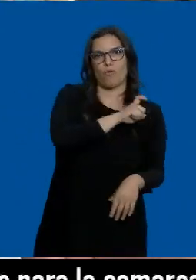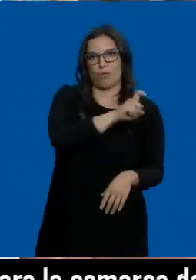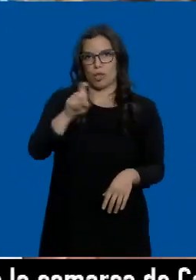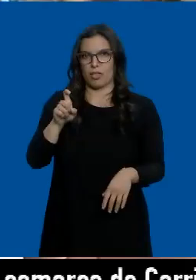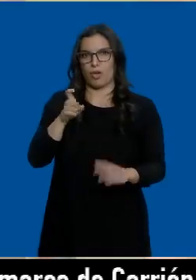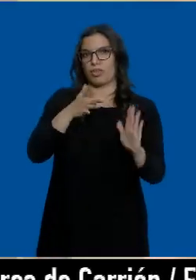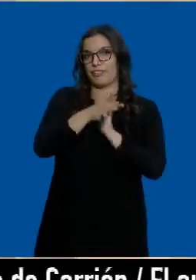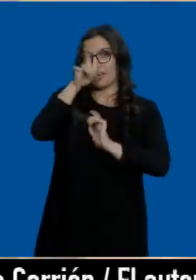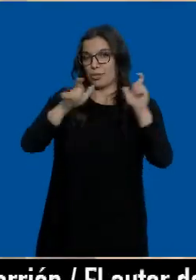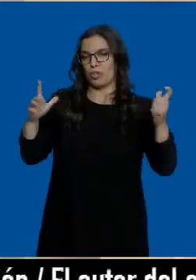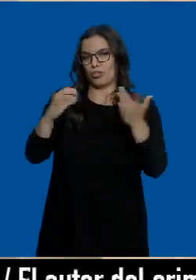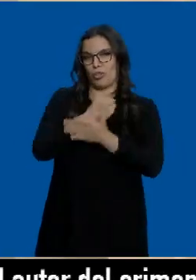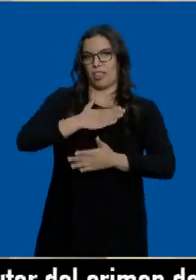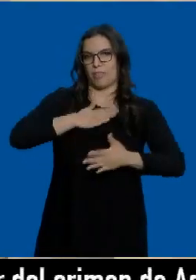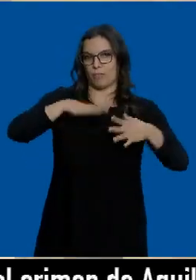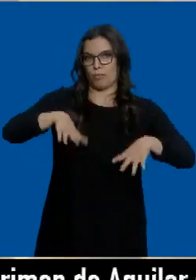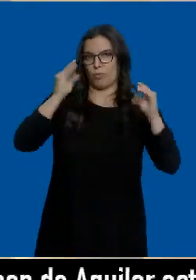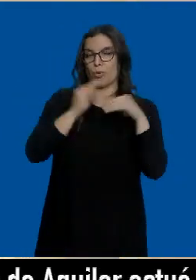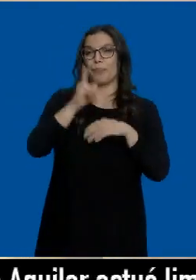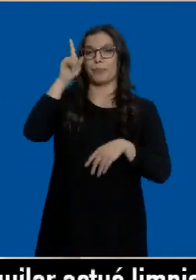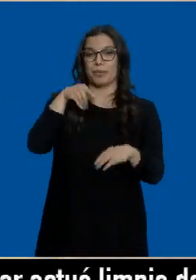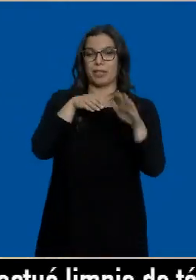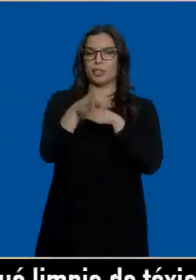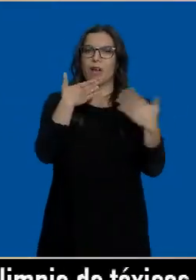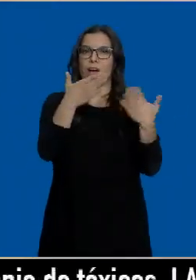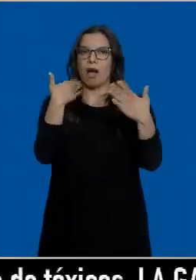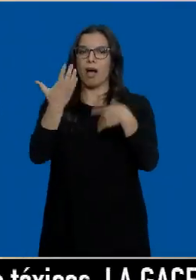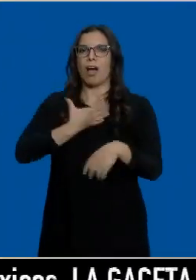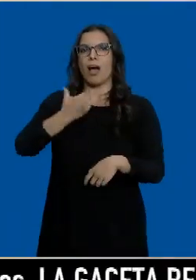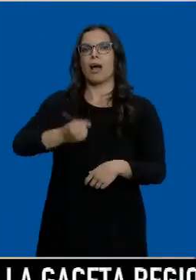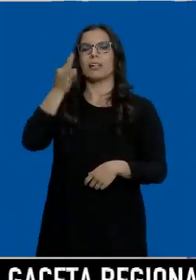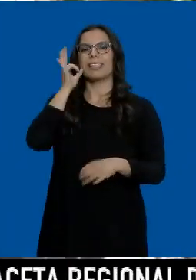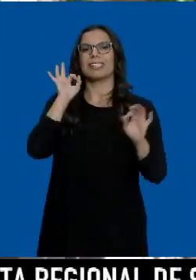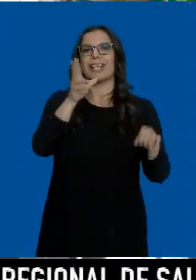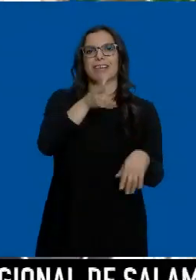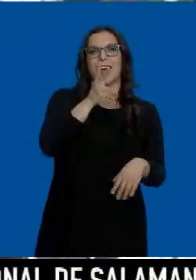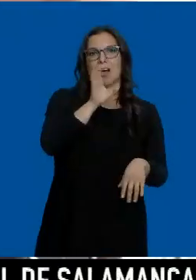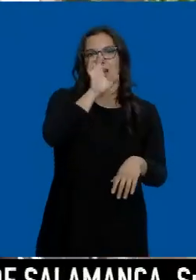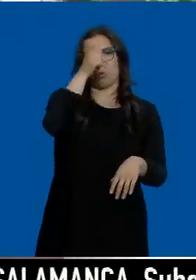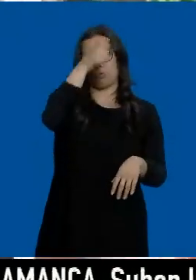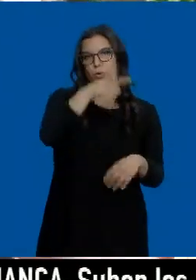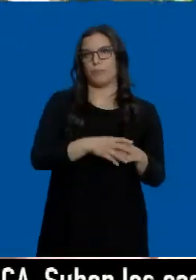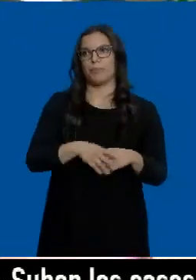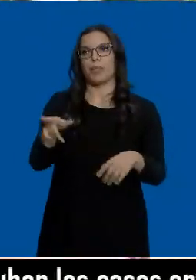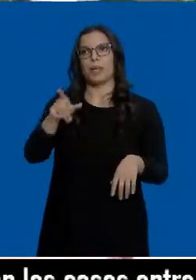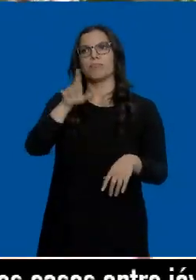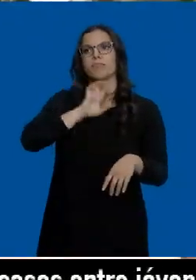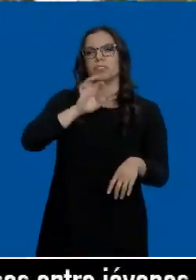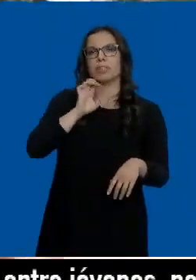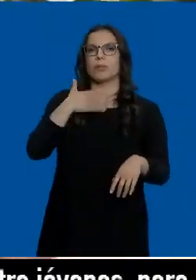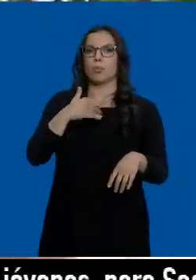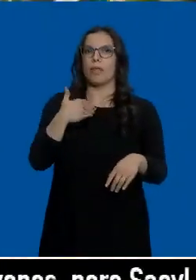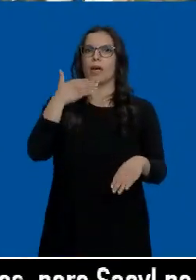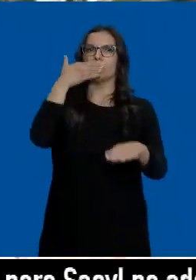todos los burgaleses. En el interior del aseo también ha charlado con la alcaldesa de Sahagún. Y se ha mostrado interesado en poder en algún momento